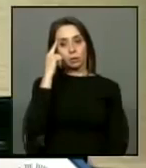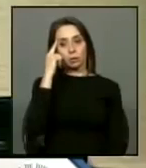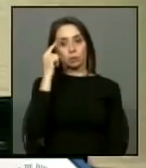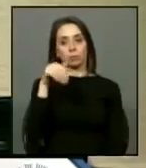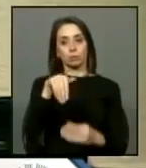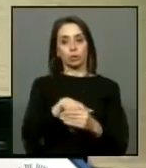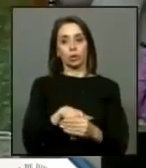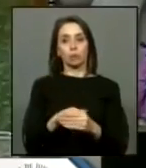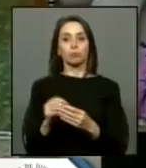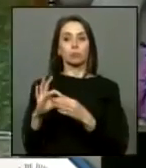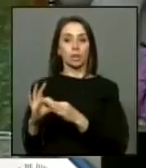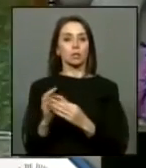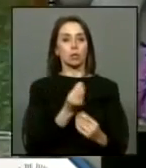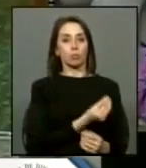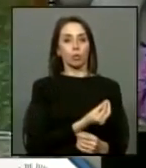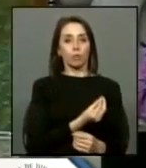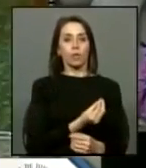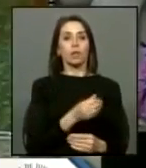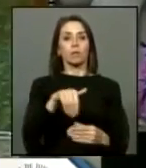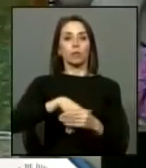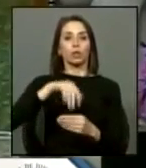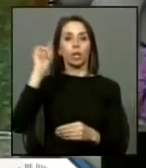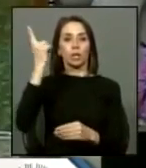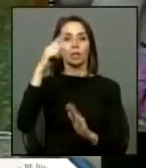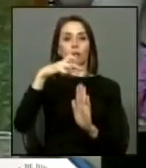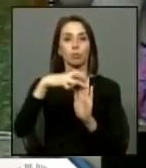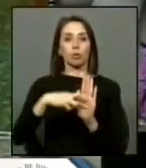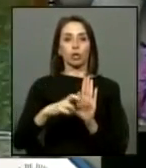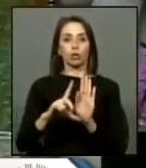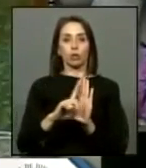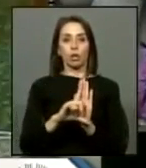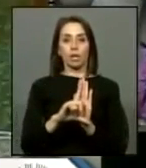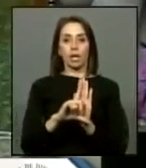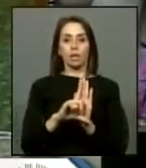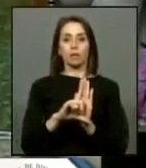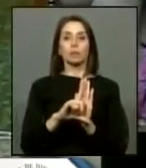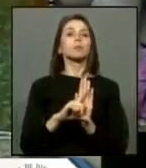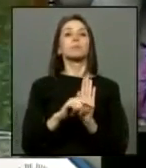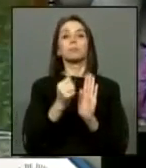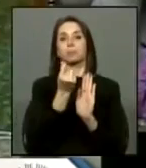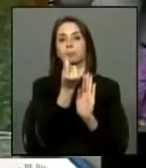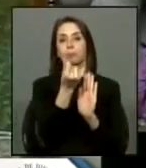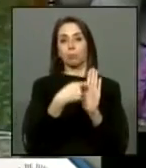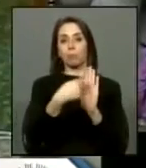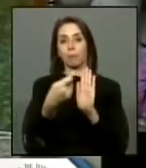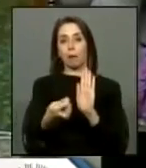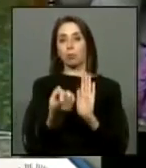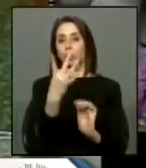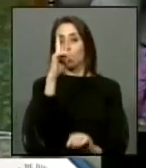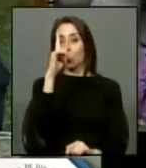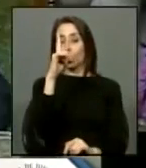votarlo gracias muy bien en votación general el proyecto de ley que otorga un aporte único